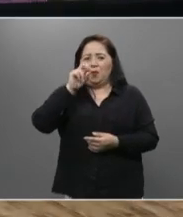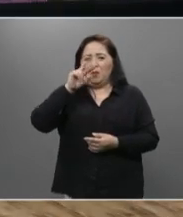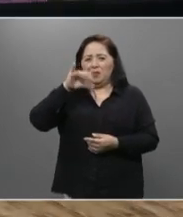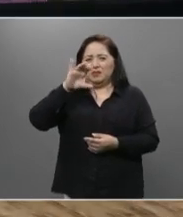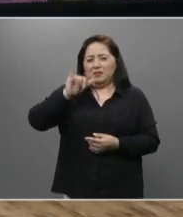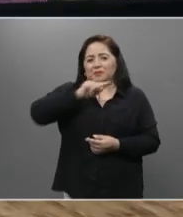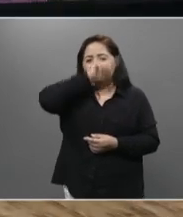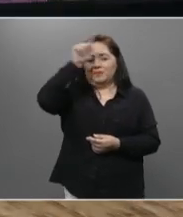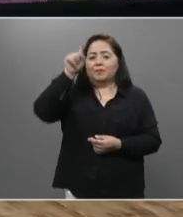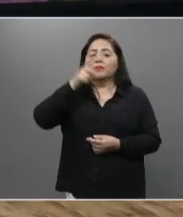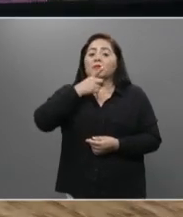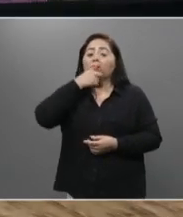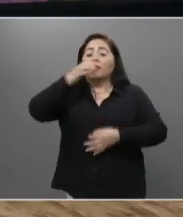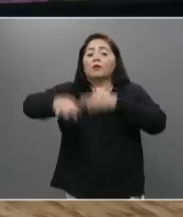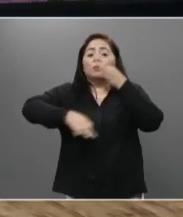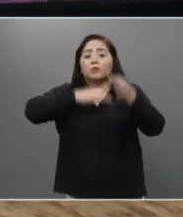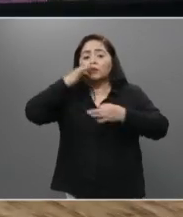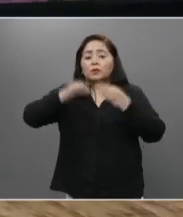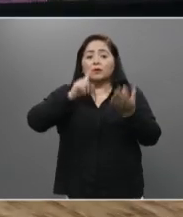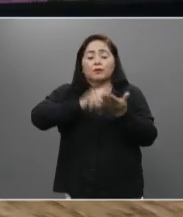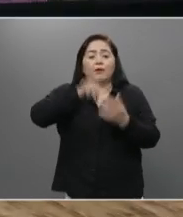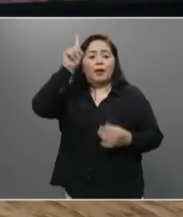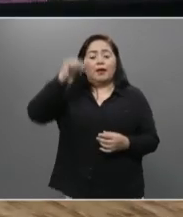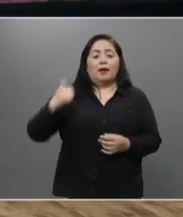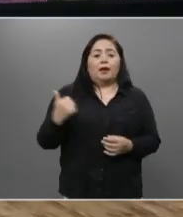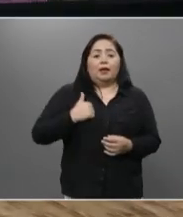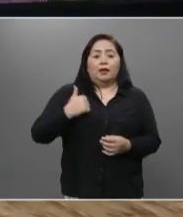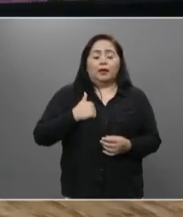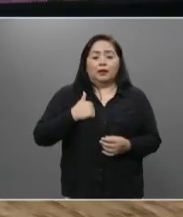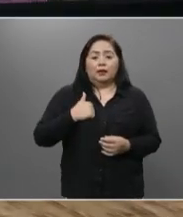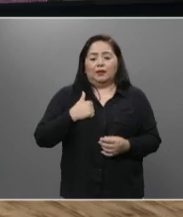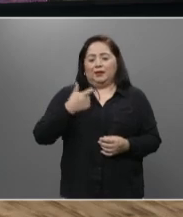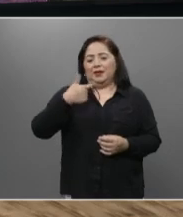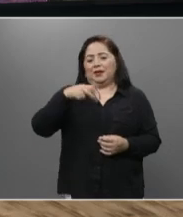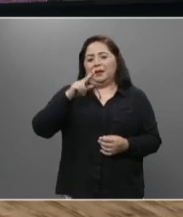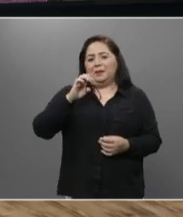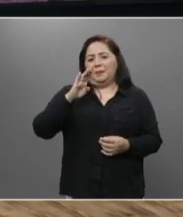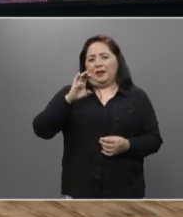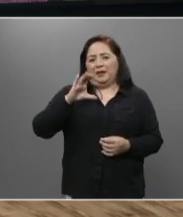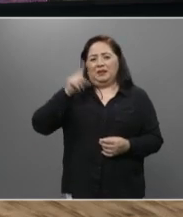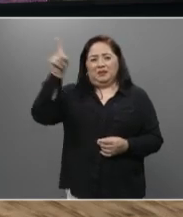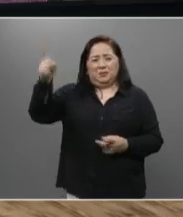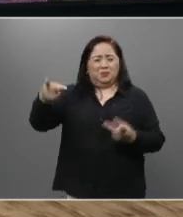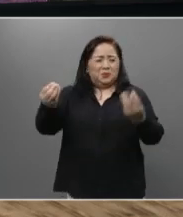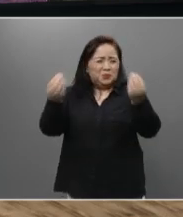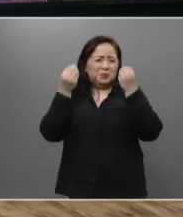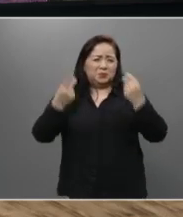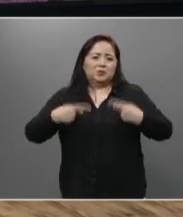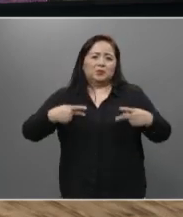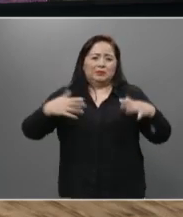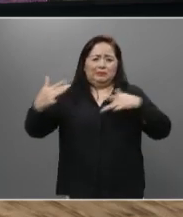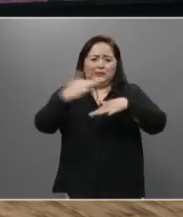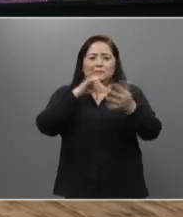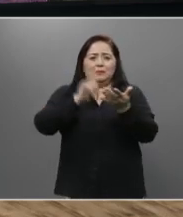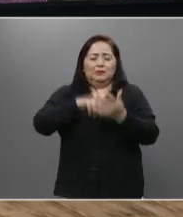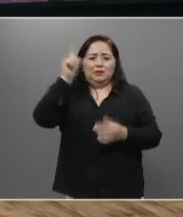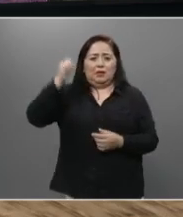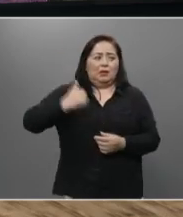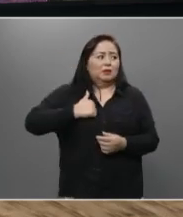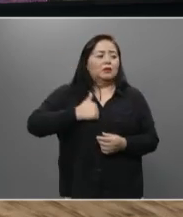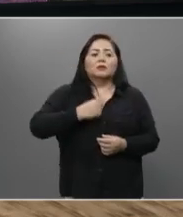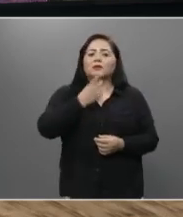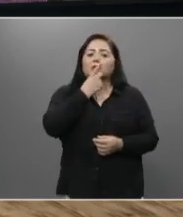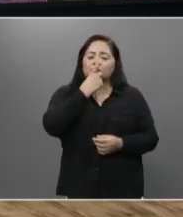Ontario y Quebec anunciaron en Canadá la provincia más poblada de Canadá. De hecho,